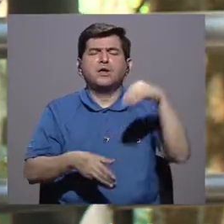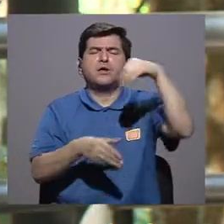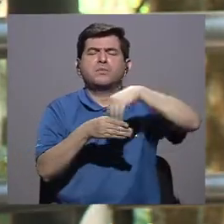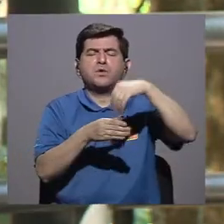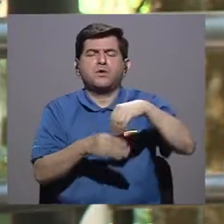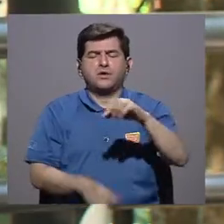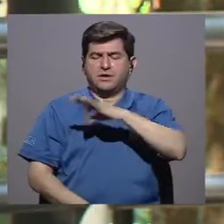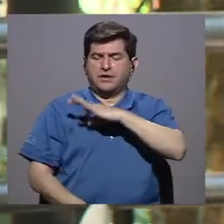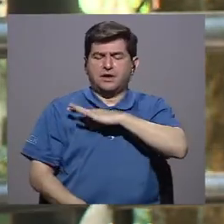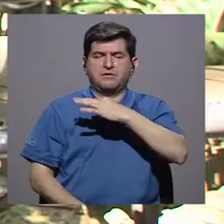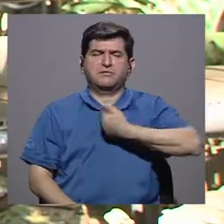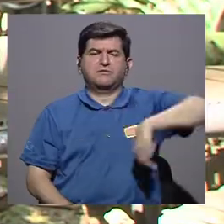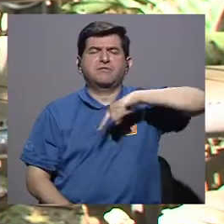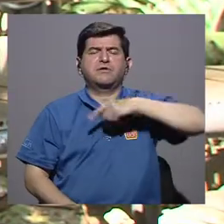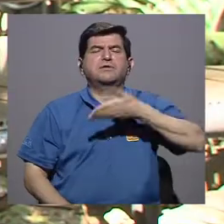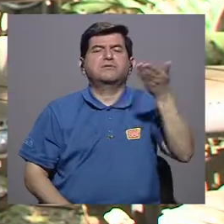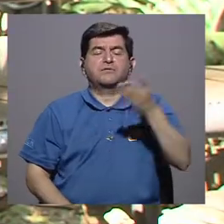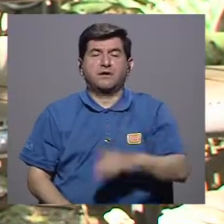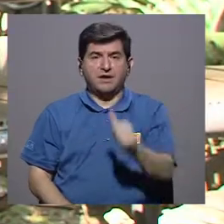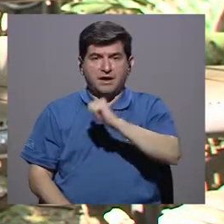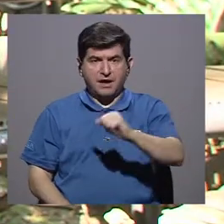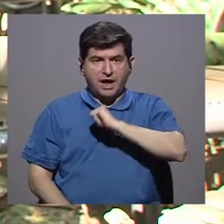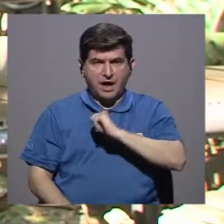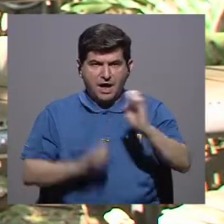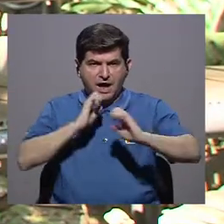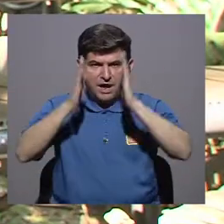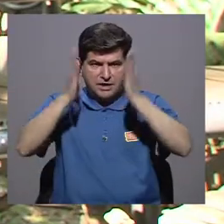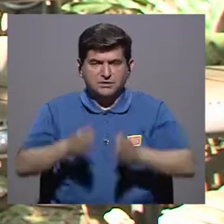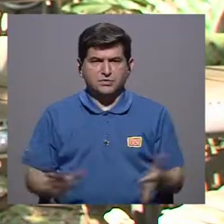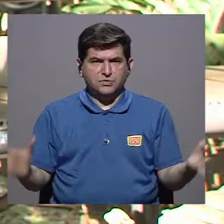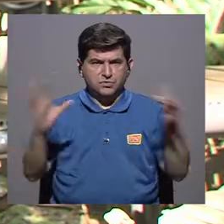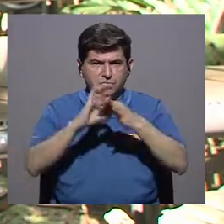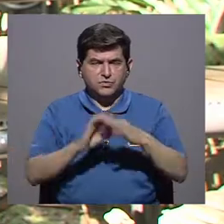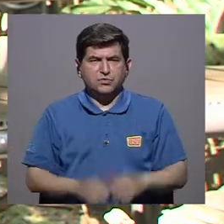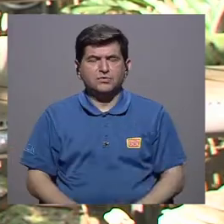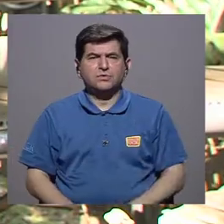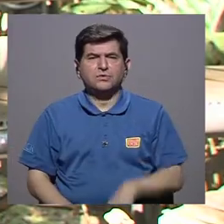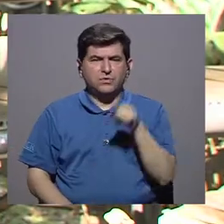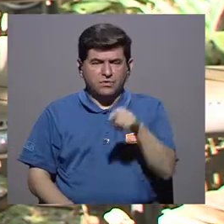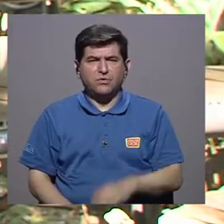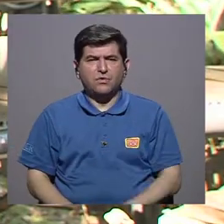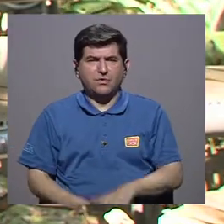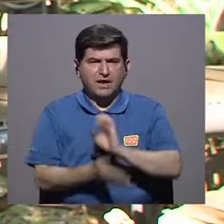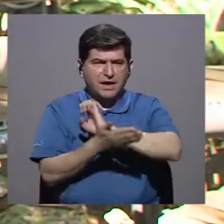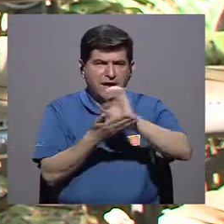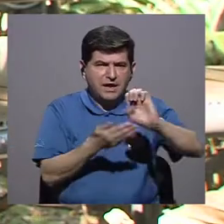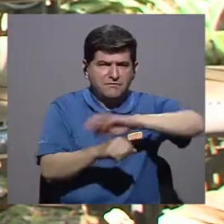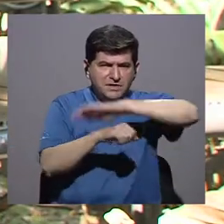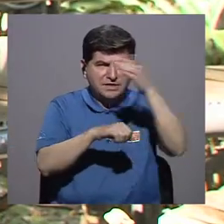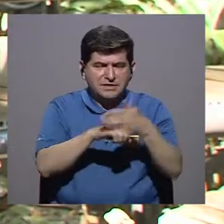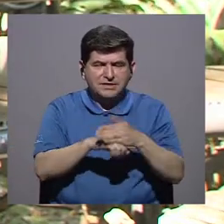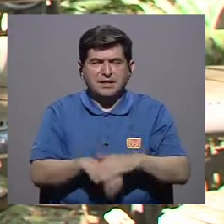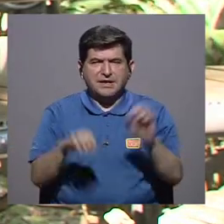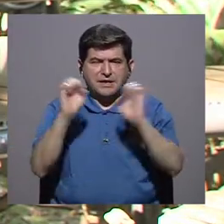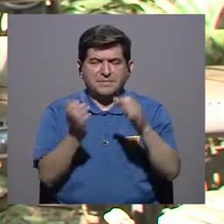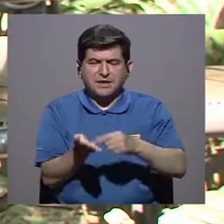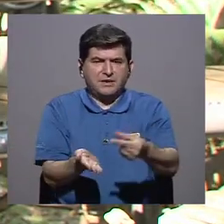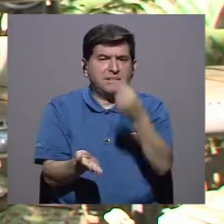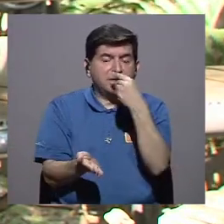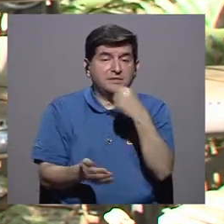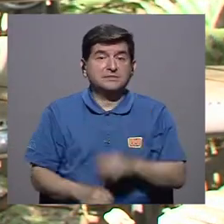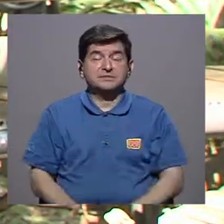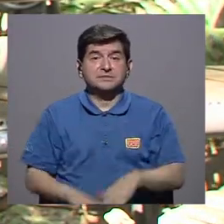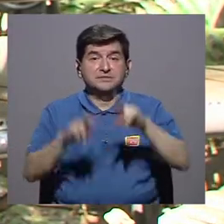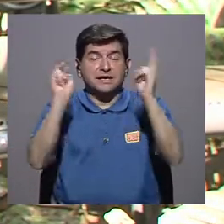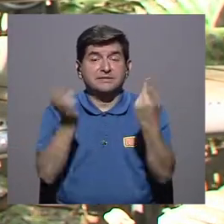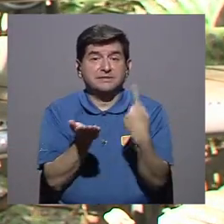en cuenta para nuestro bienestar. ¿Cuál es la actitud de los entrevistados acerca de los anticonceptivos de emergencia? Un tema que estuvo hace poco